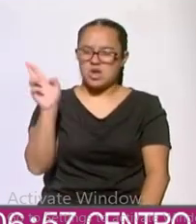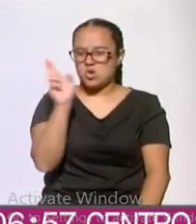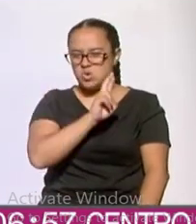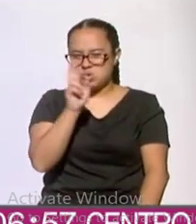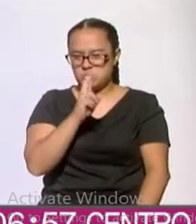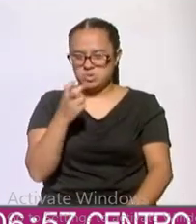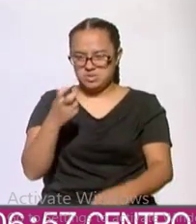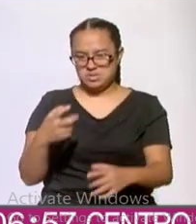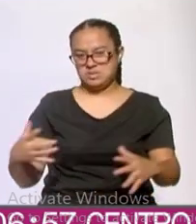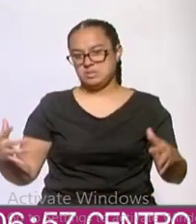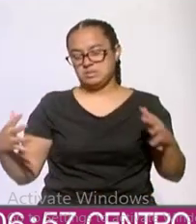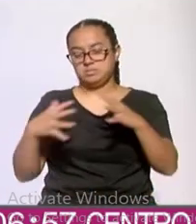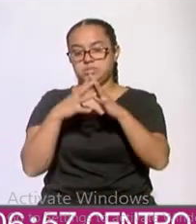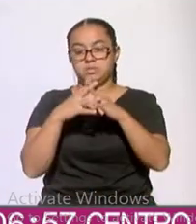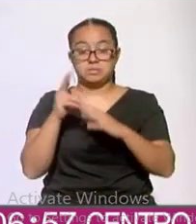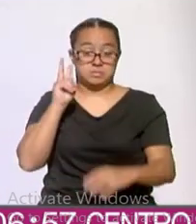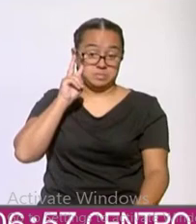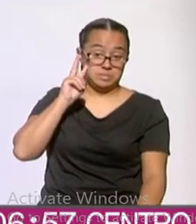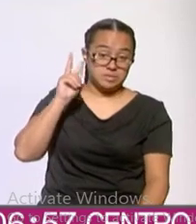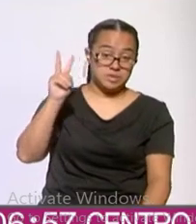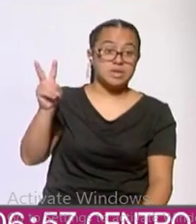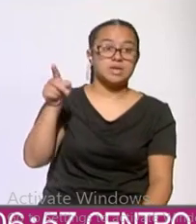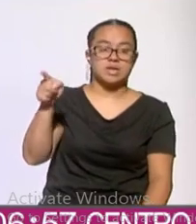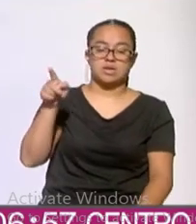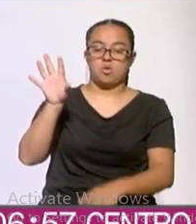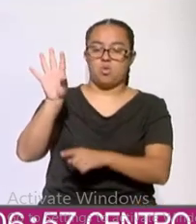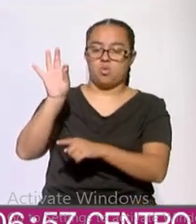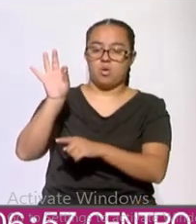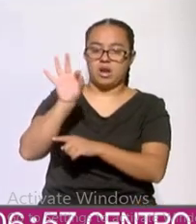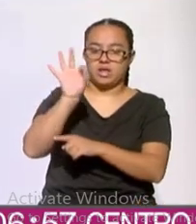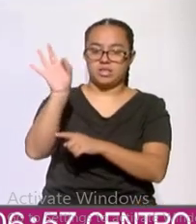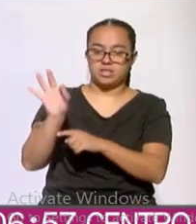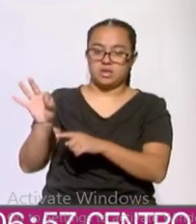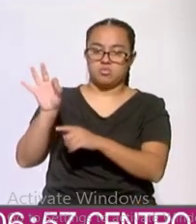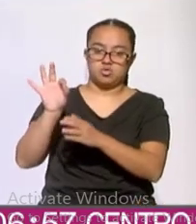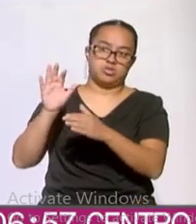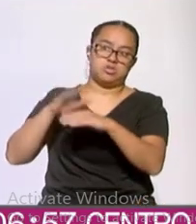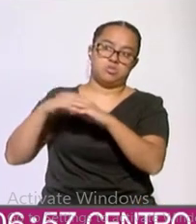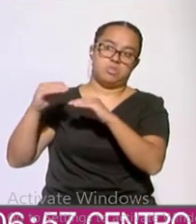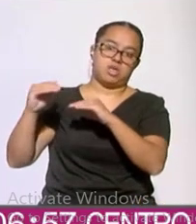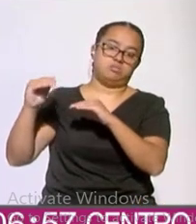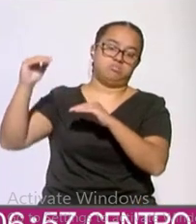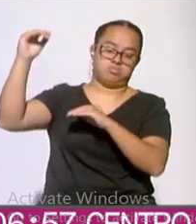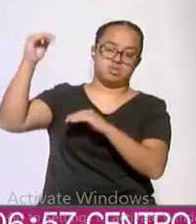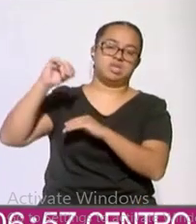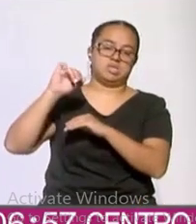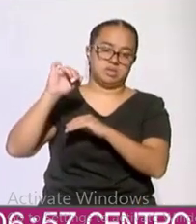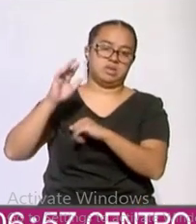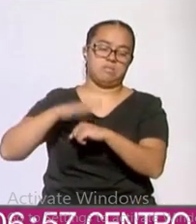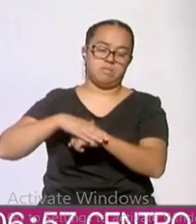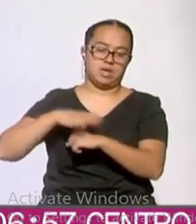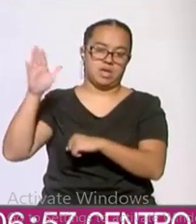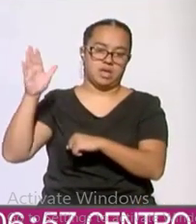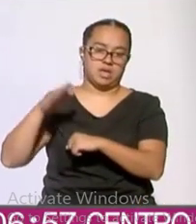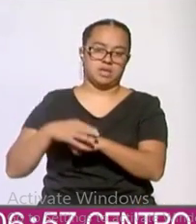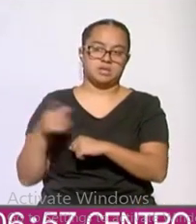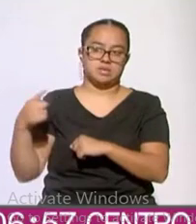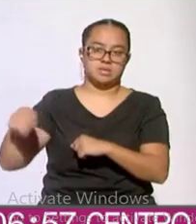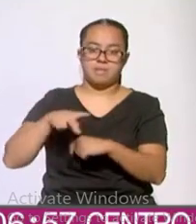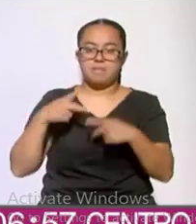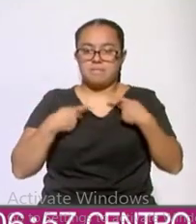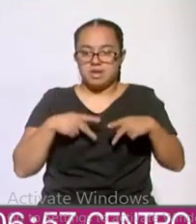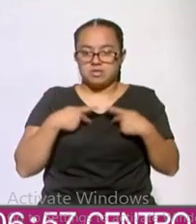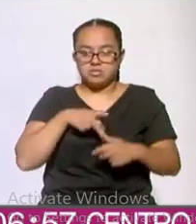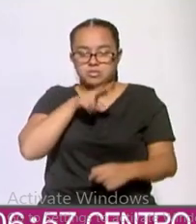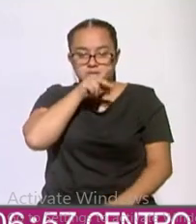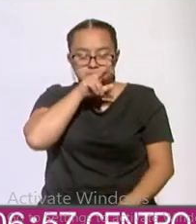que se dio, si ves, es donde la barra llega a 40 puntos, ¿no? Claro. Y ese nivel de preocupación